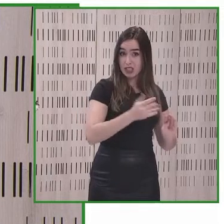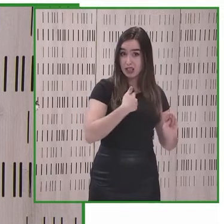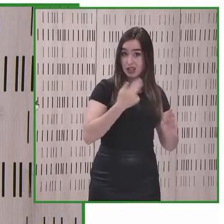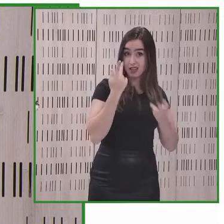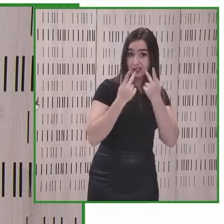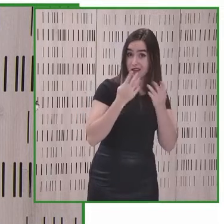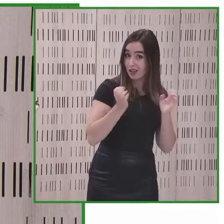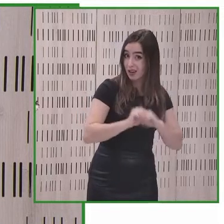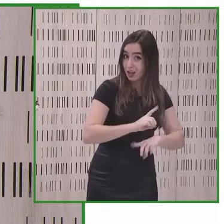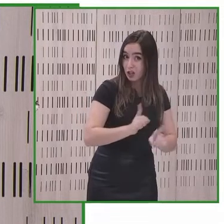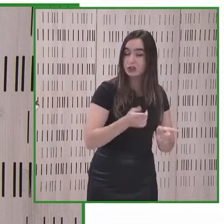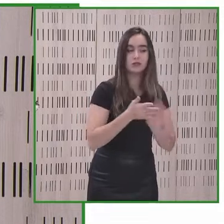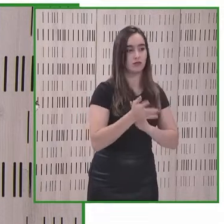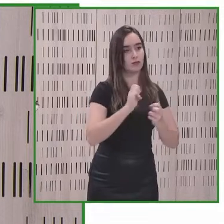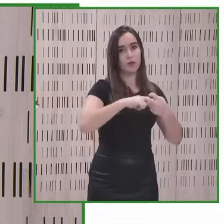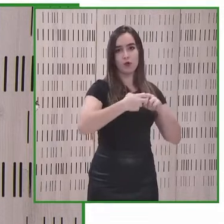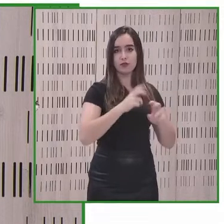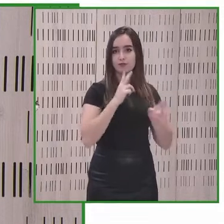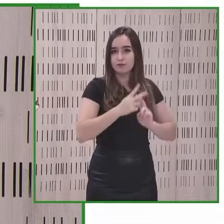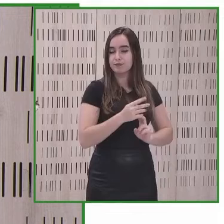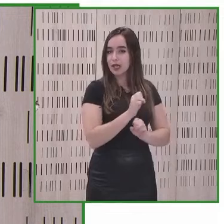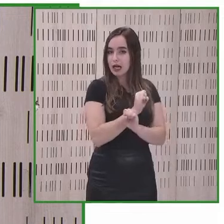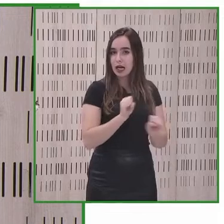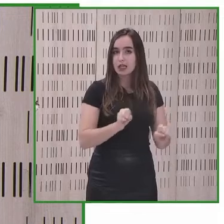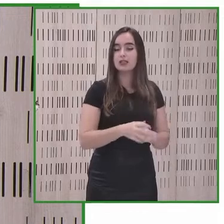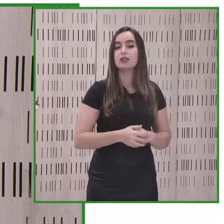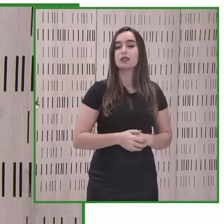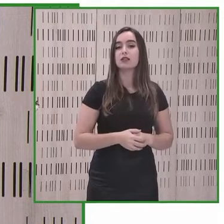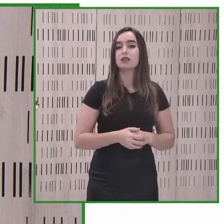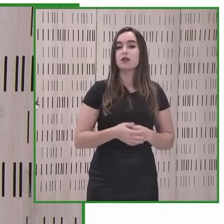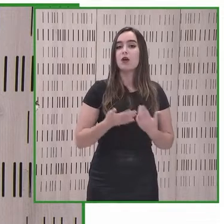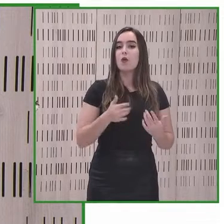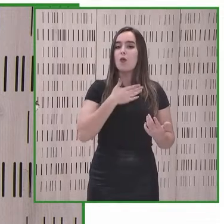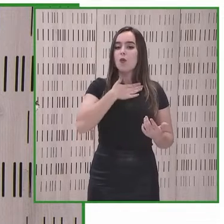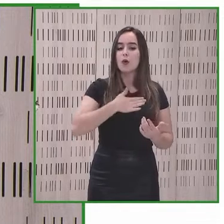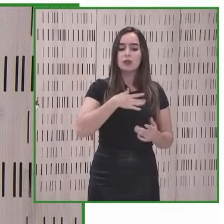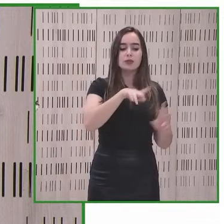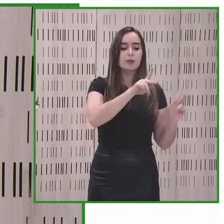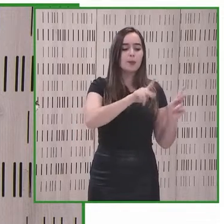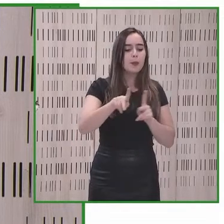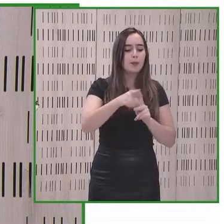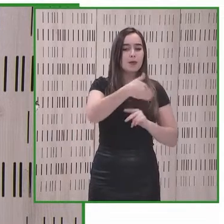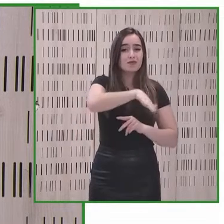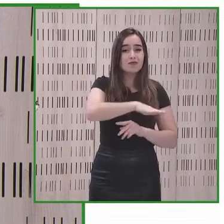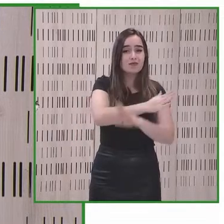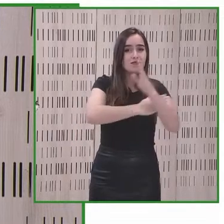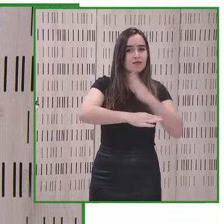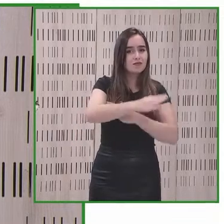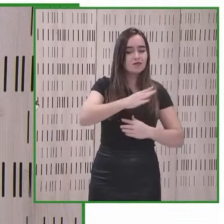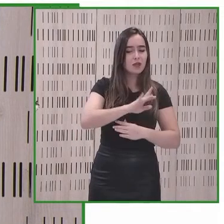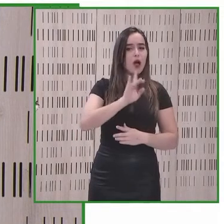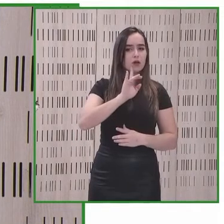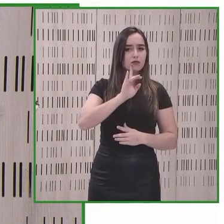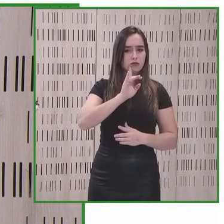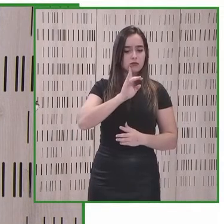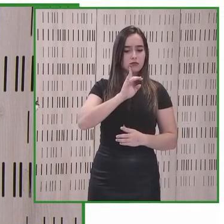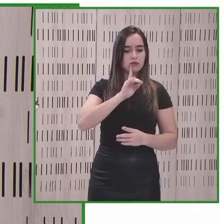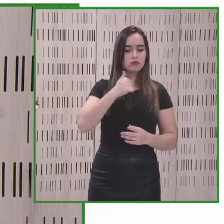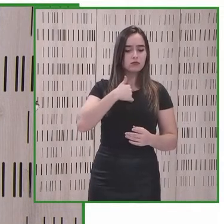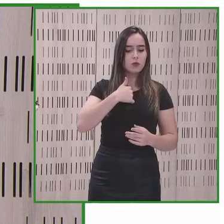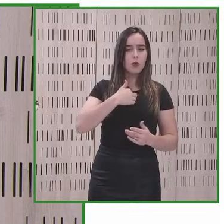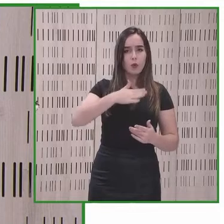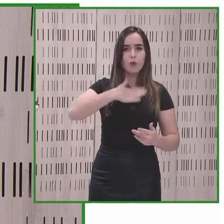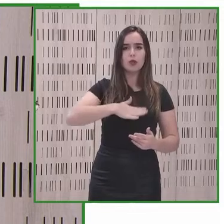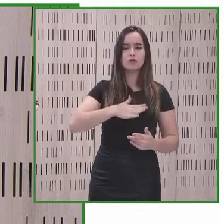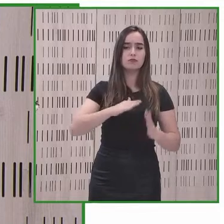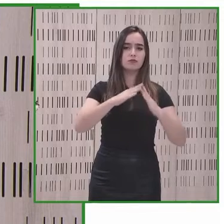y darle a las personas con discapacidad muchos motivos o algún motivo todos los días para salir de casa todos los días